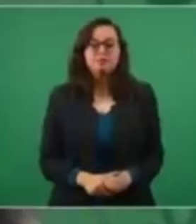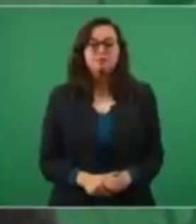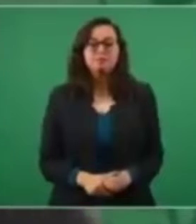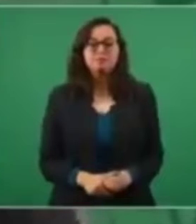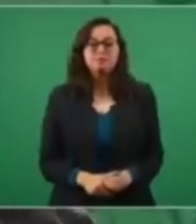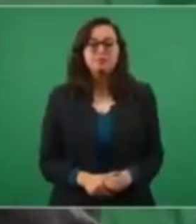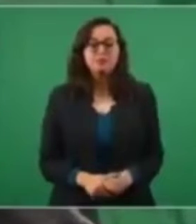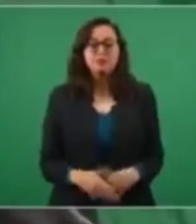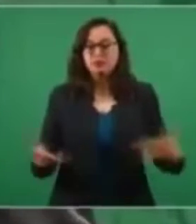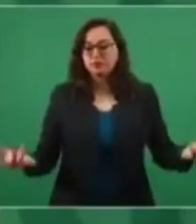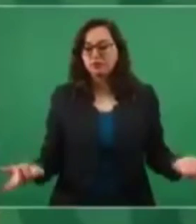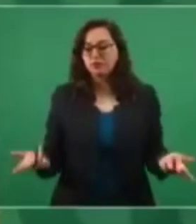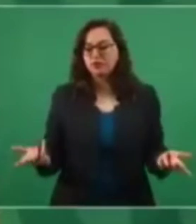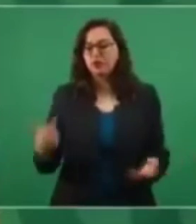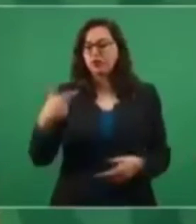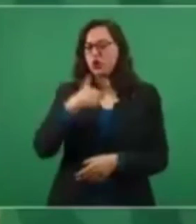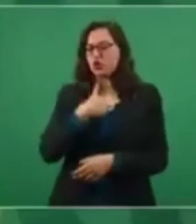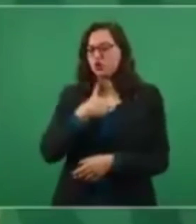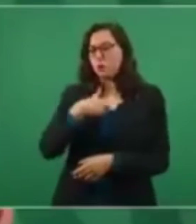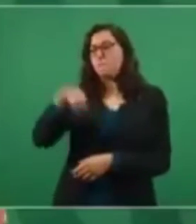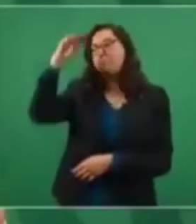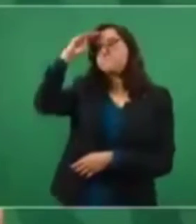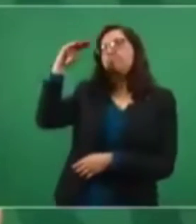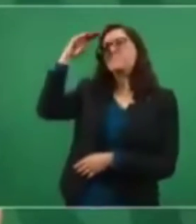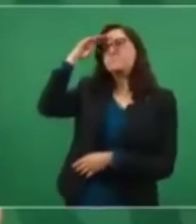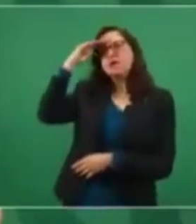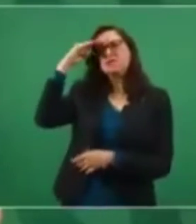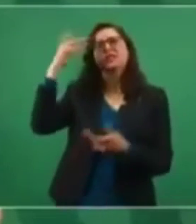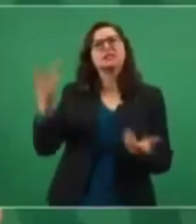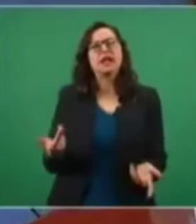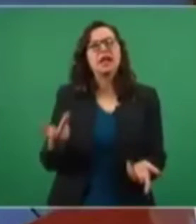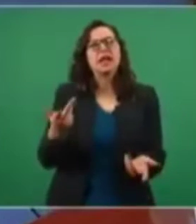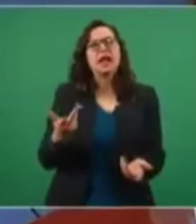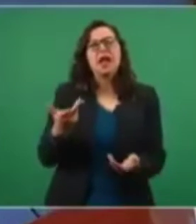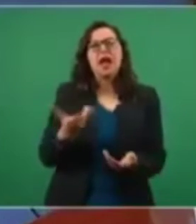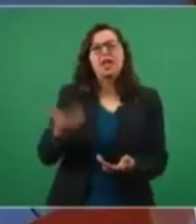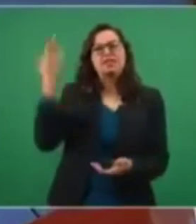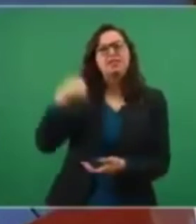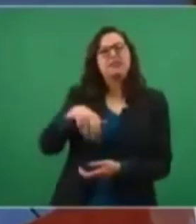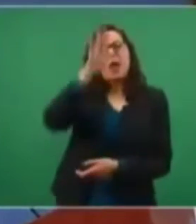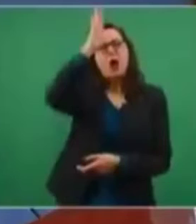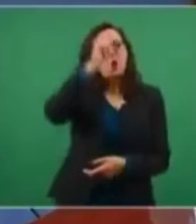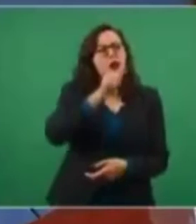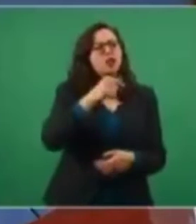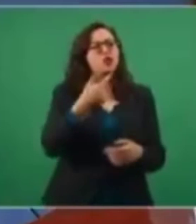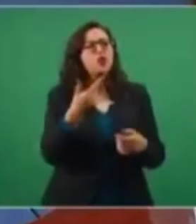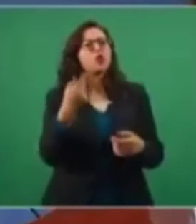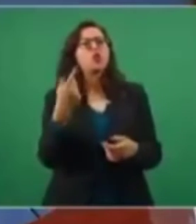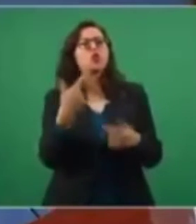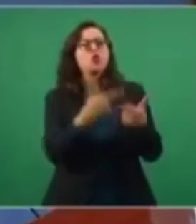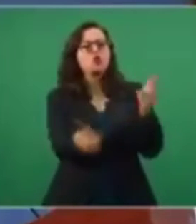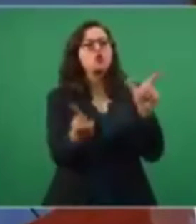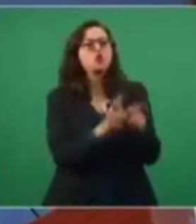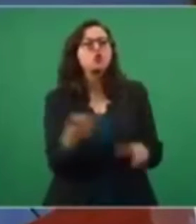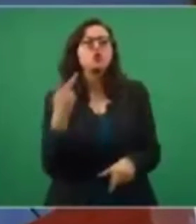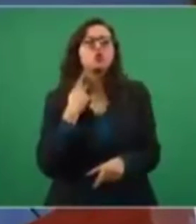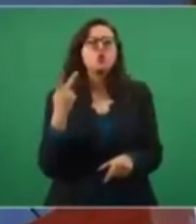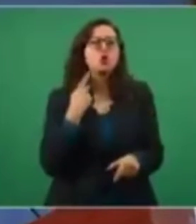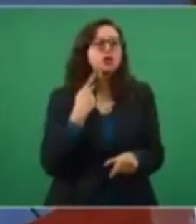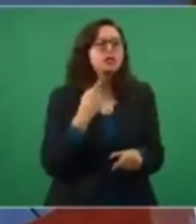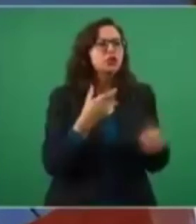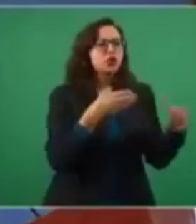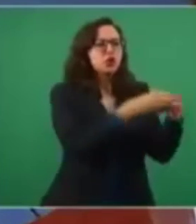llamado pacto por México, que no fue más que pacto contra México, o el pacto del silencio